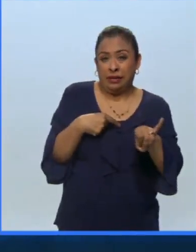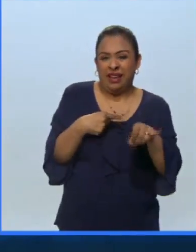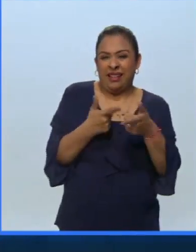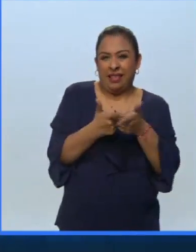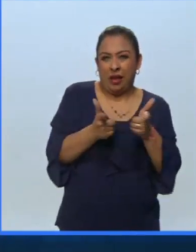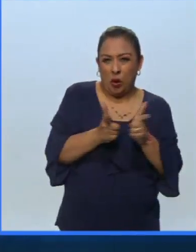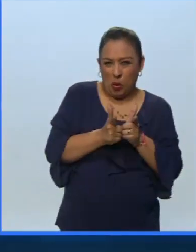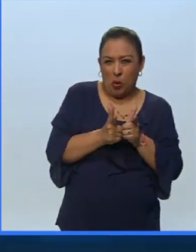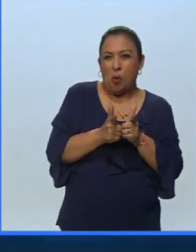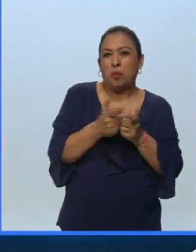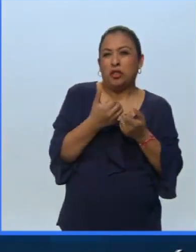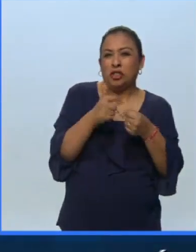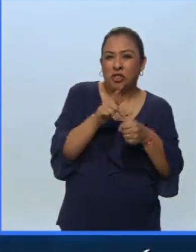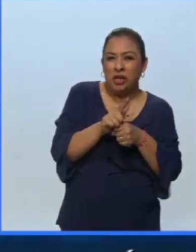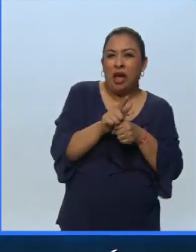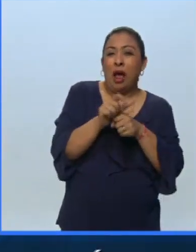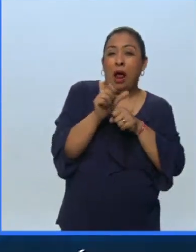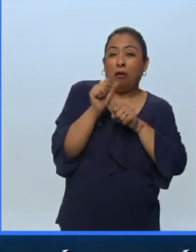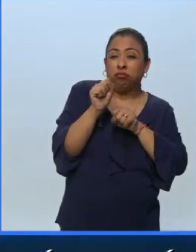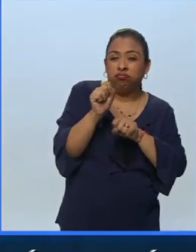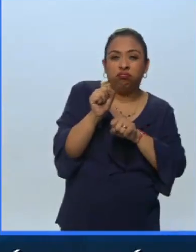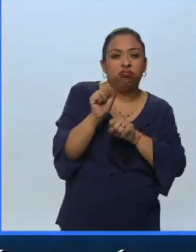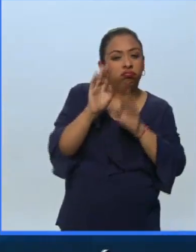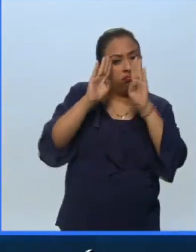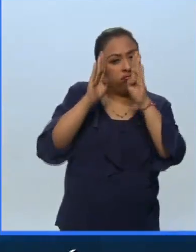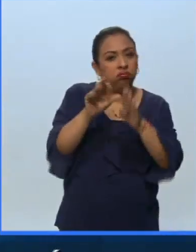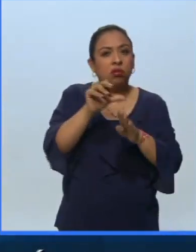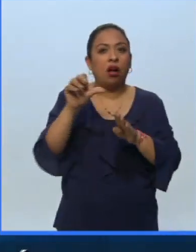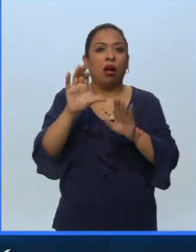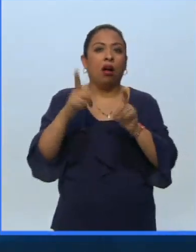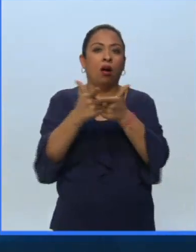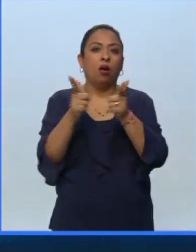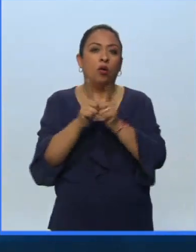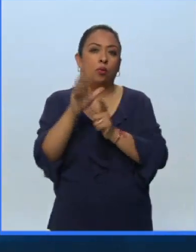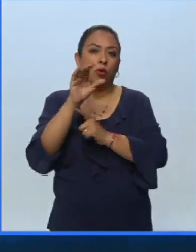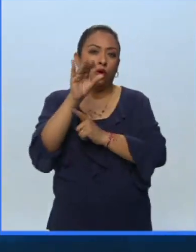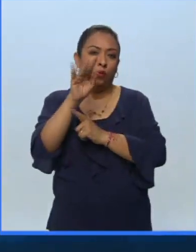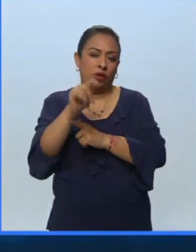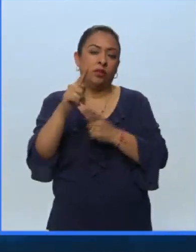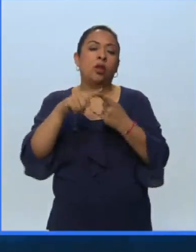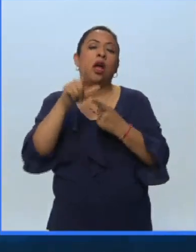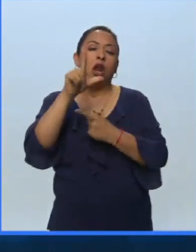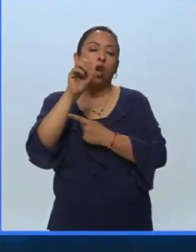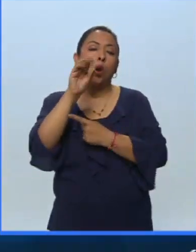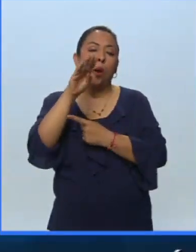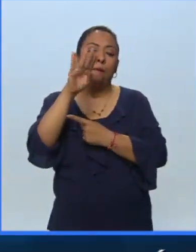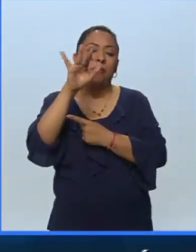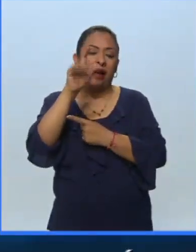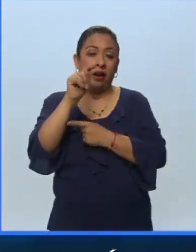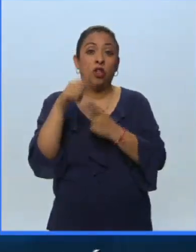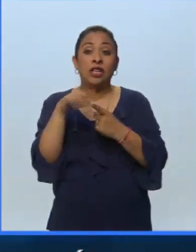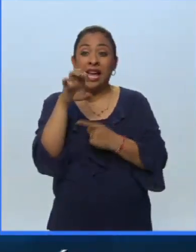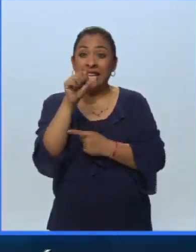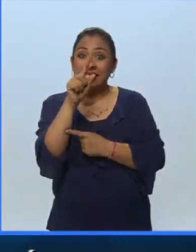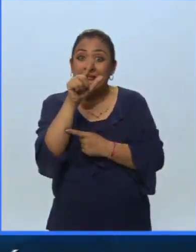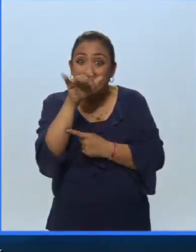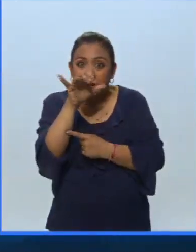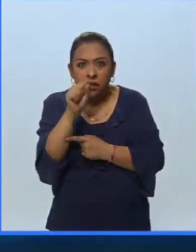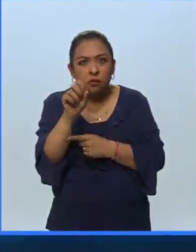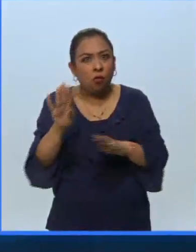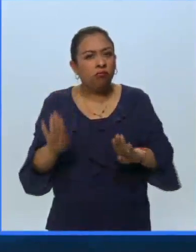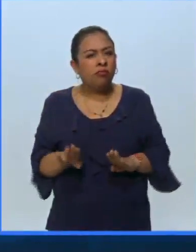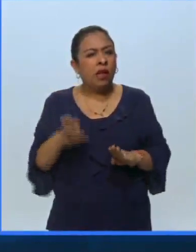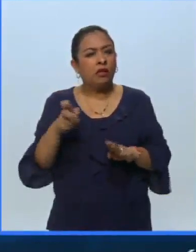socialista el movimiento obrero estaba muy determinado por el partido comunista por Lombardo Toledano y el stalinismo era casi casi